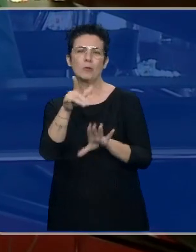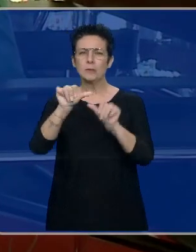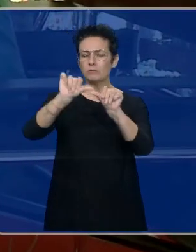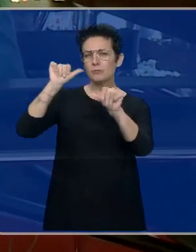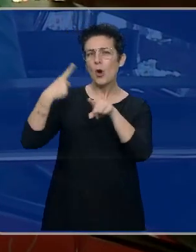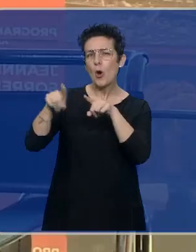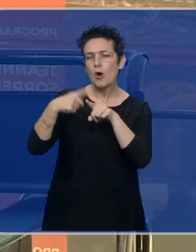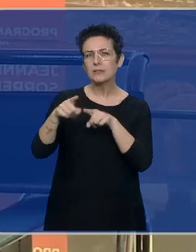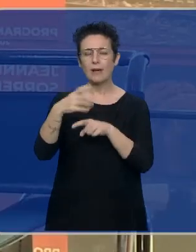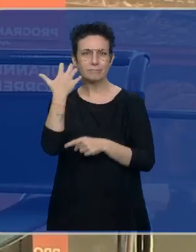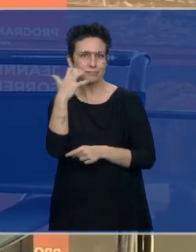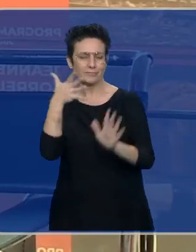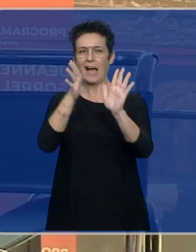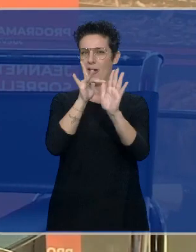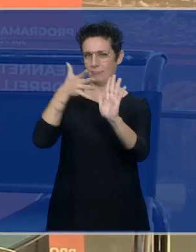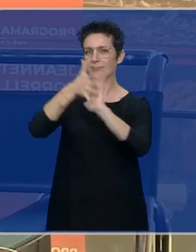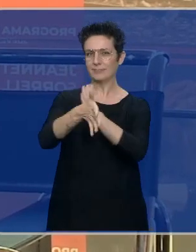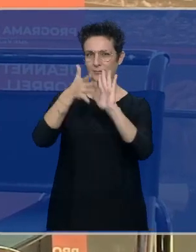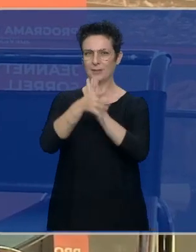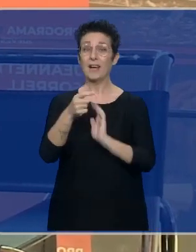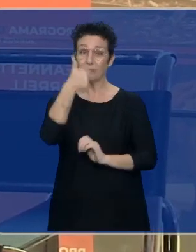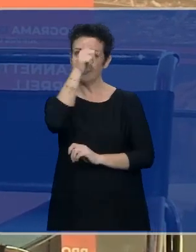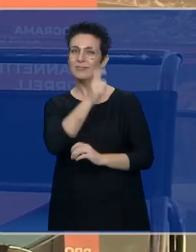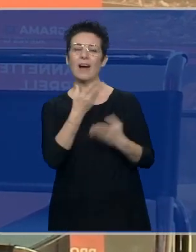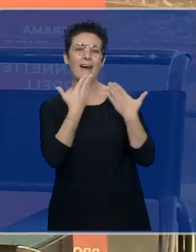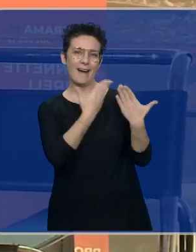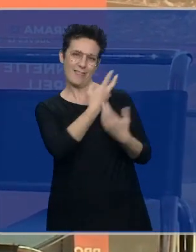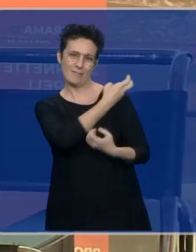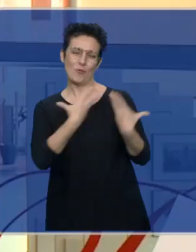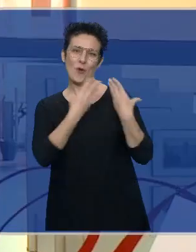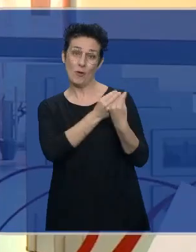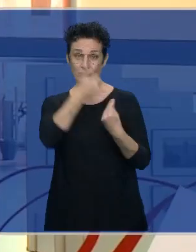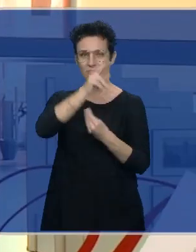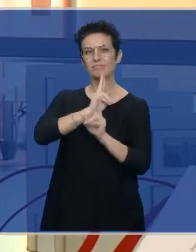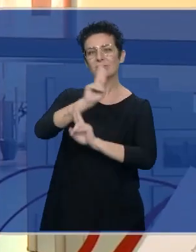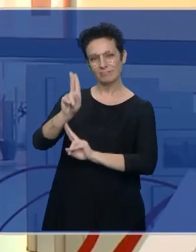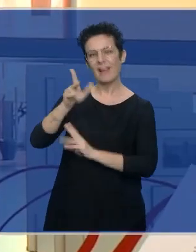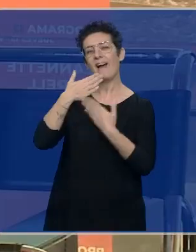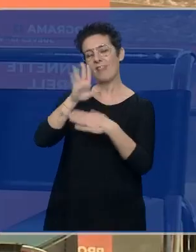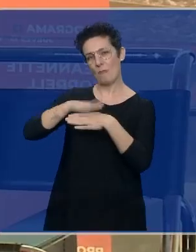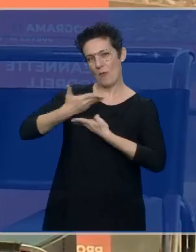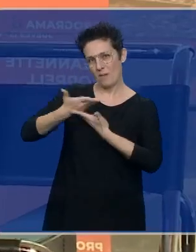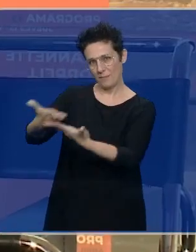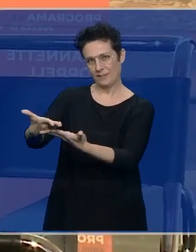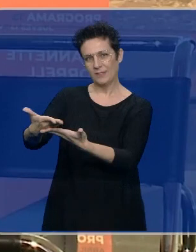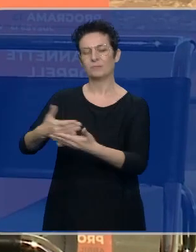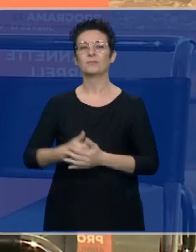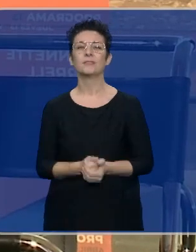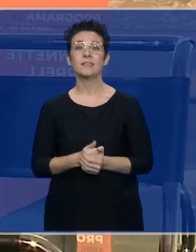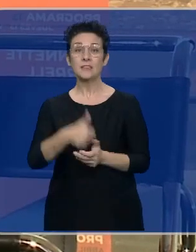algunas curiosidades. Fernando, gracias por estar con nosotros. Muchas gracias, Pilar. A vosotros por invitarme. Fernando es